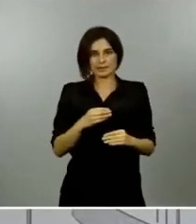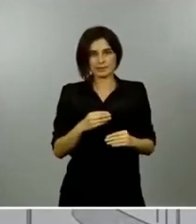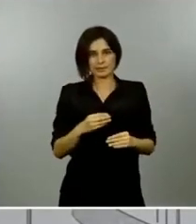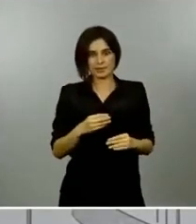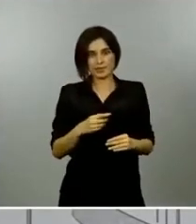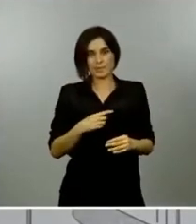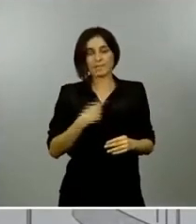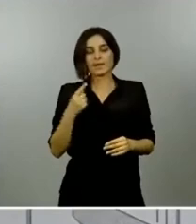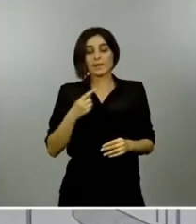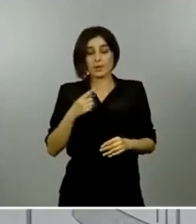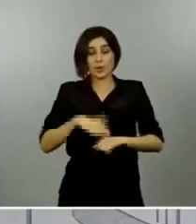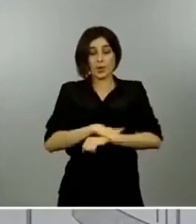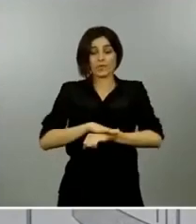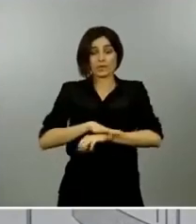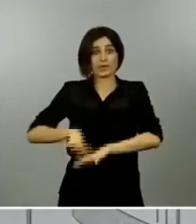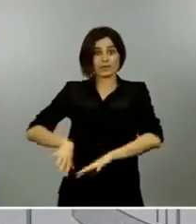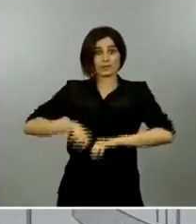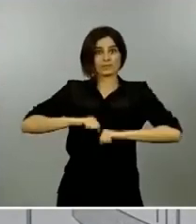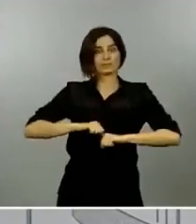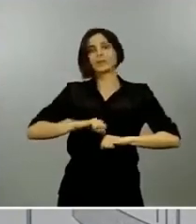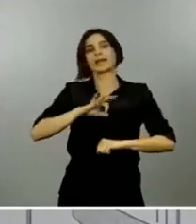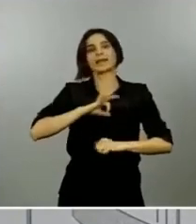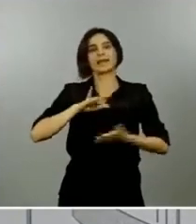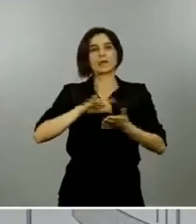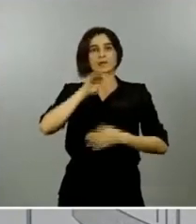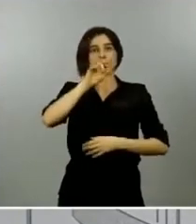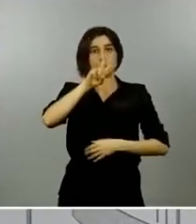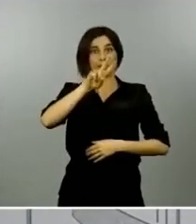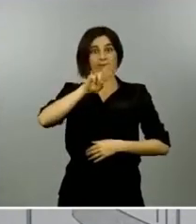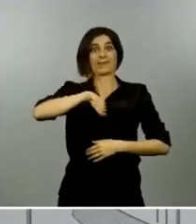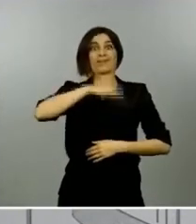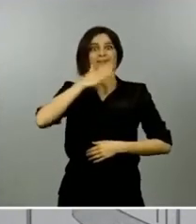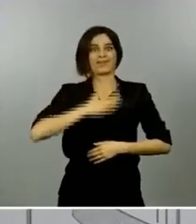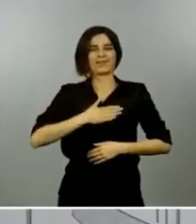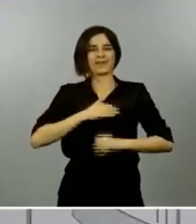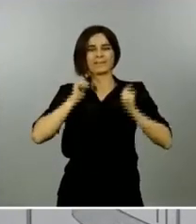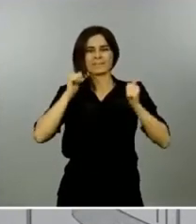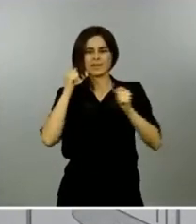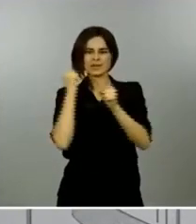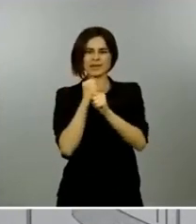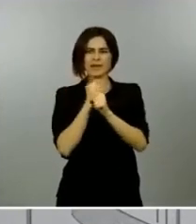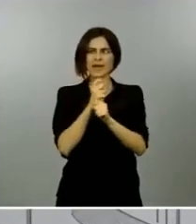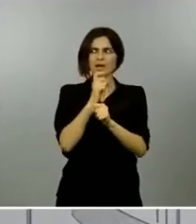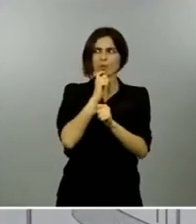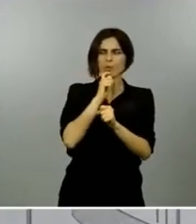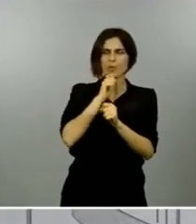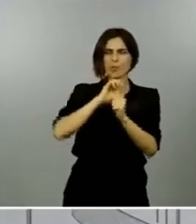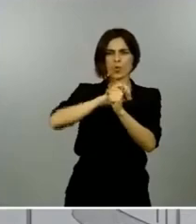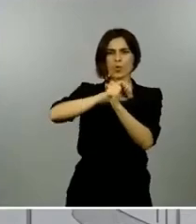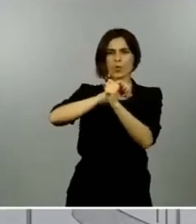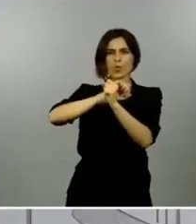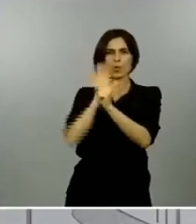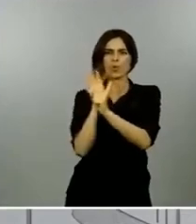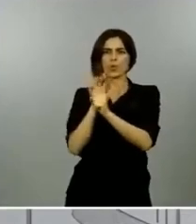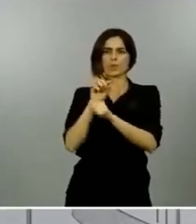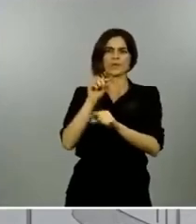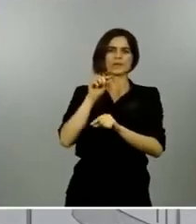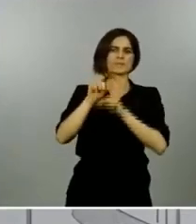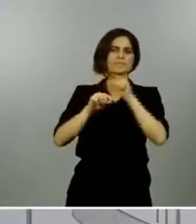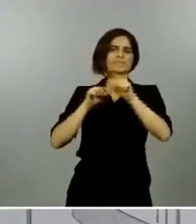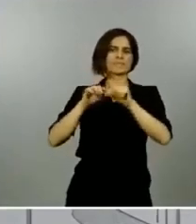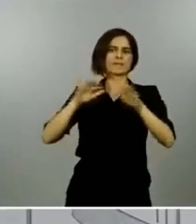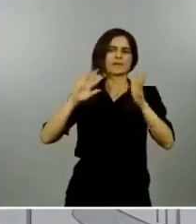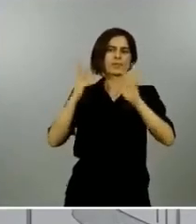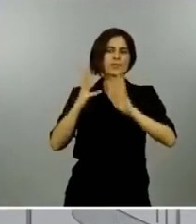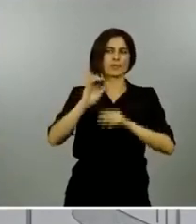en cómo digamos seguir observar la evolución del COVID-19 tanto en el continente europeo como